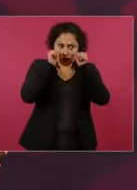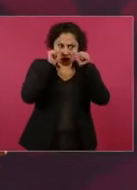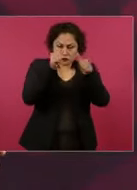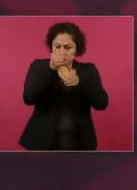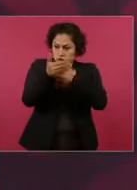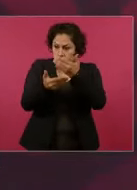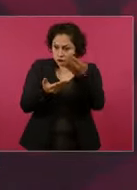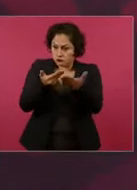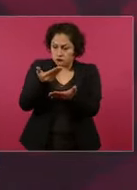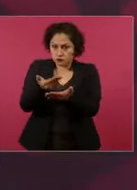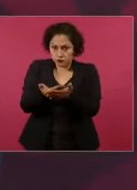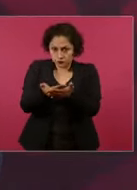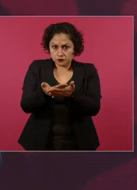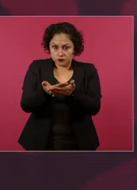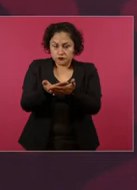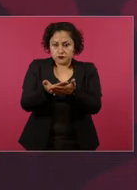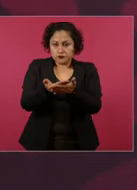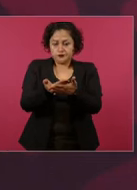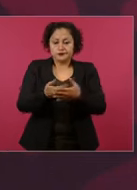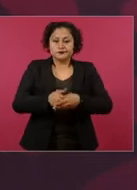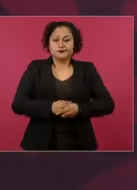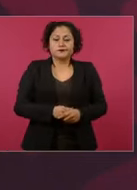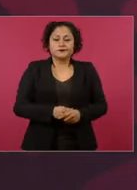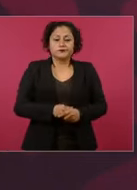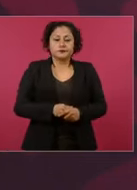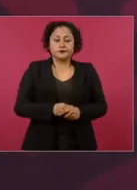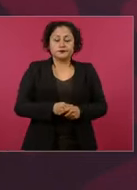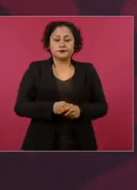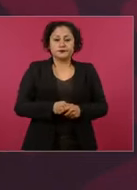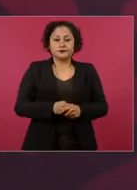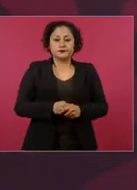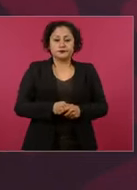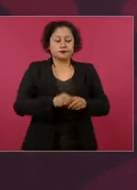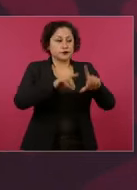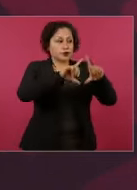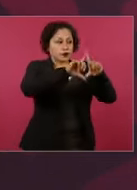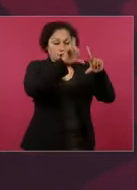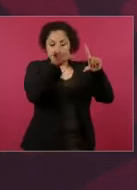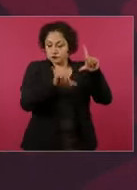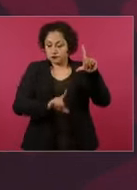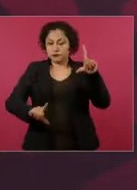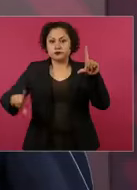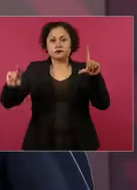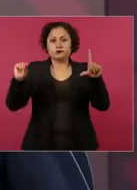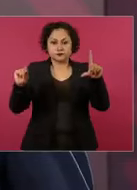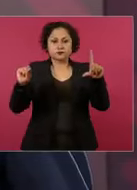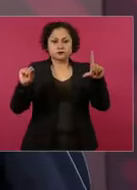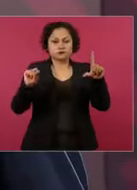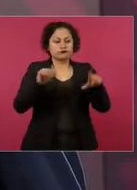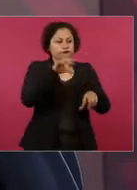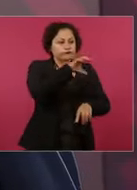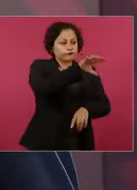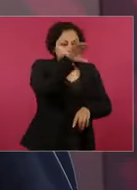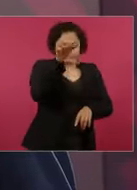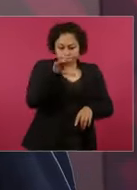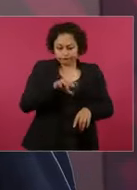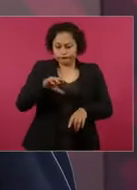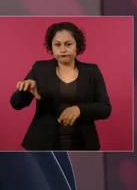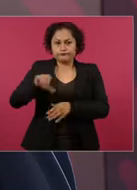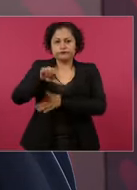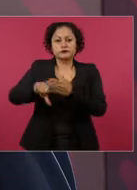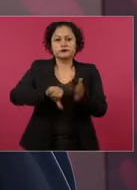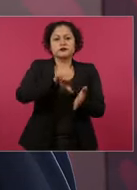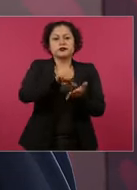11 mil centros de salud que se tengan